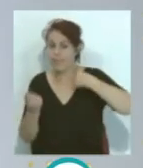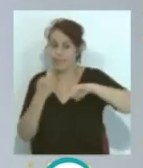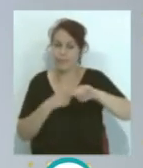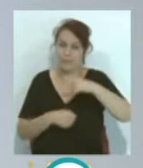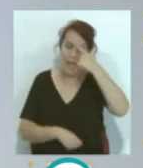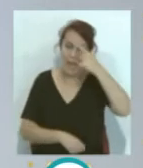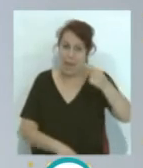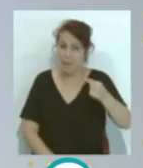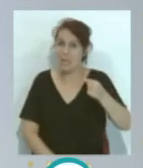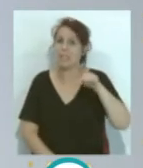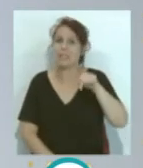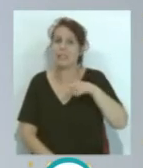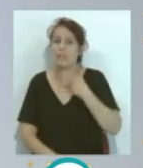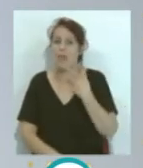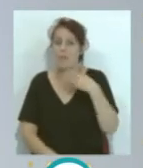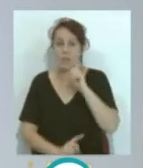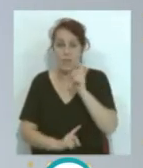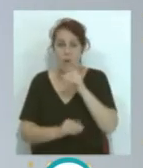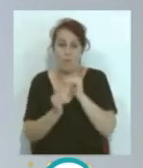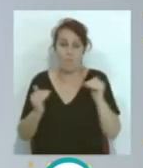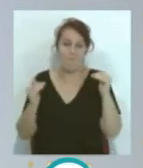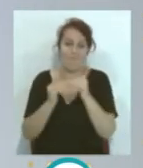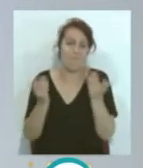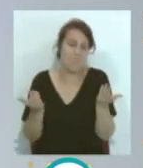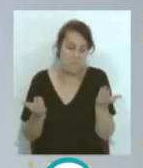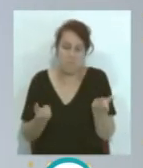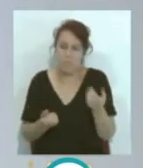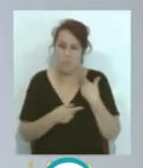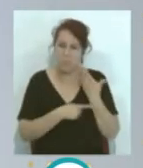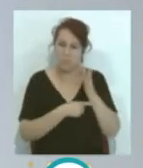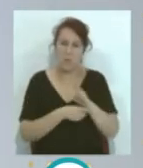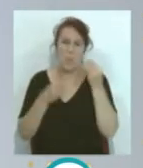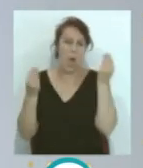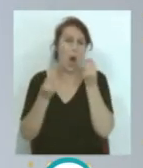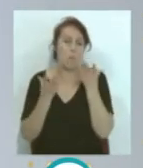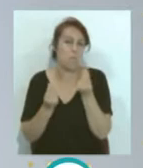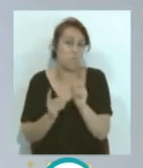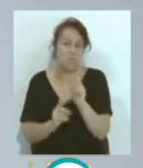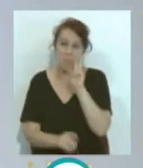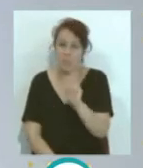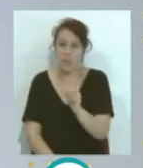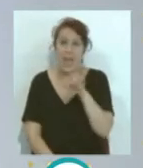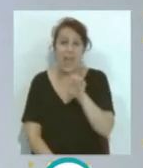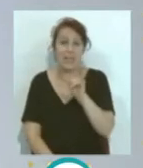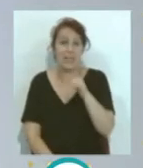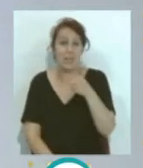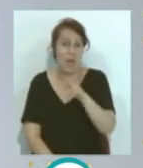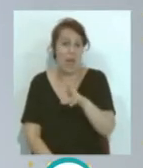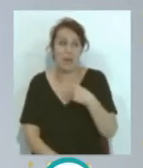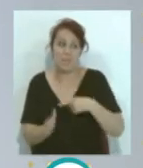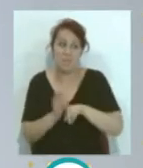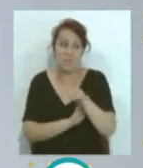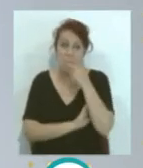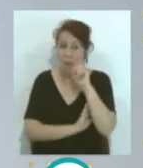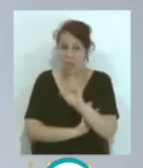Calleja... ...que empataba frente al Atlético Bilbao... ...sin tampoco... ...mostrar una mejoría... ...y si el Eibar tampoco termina de despegar... ...ya serían...